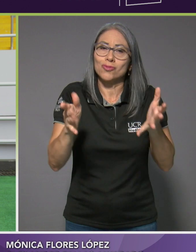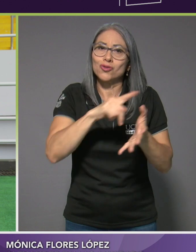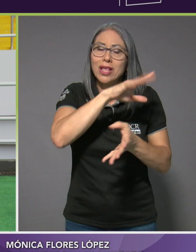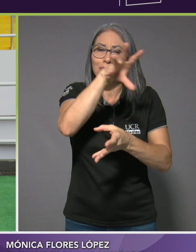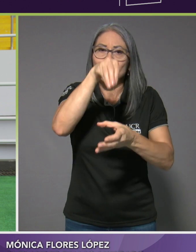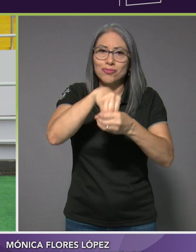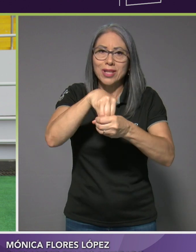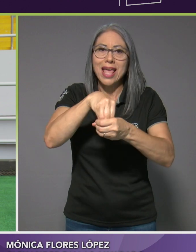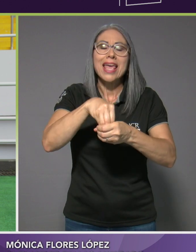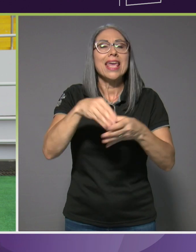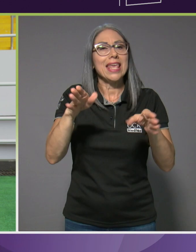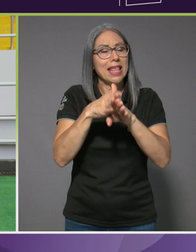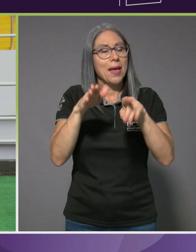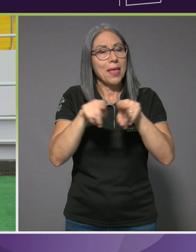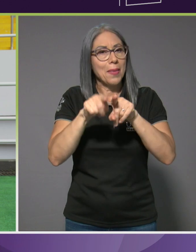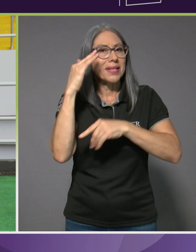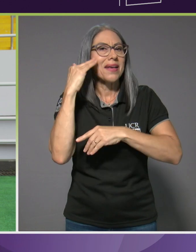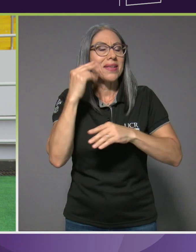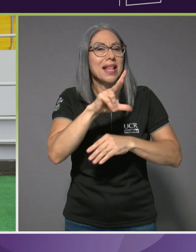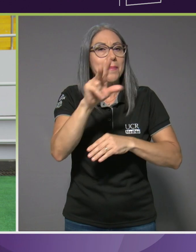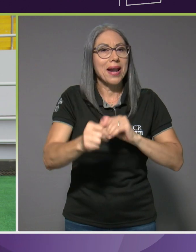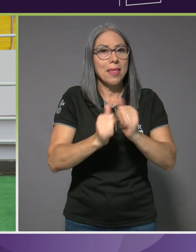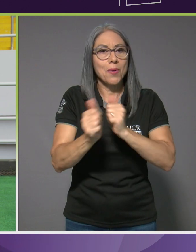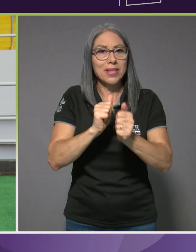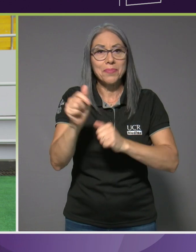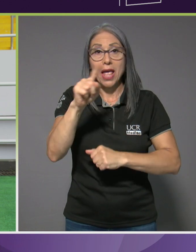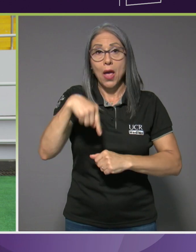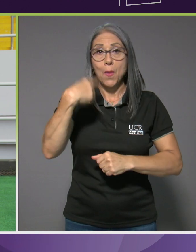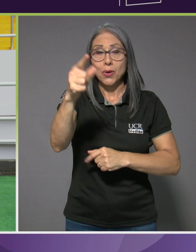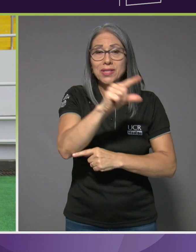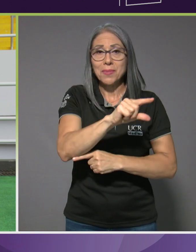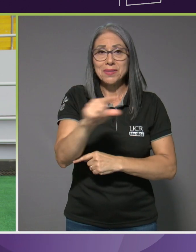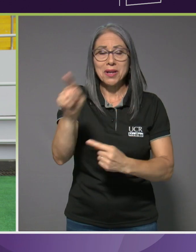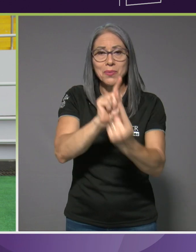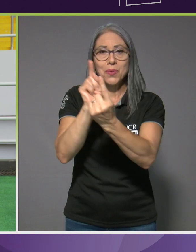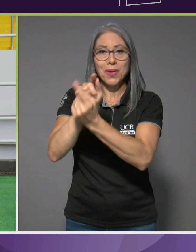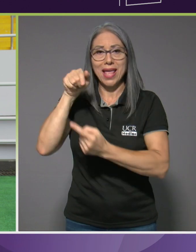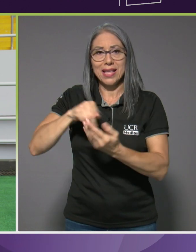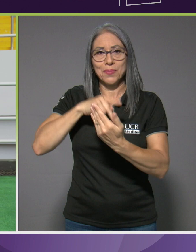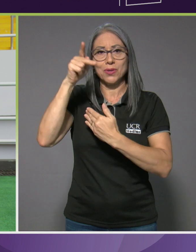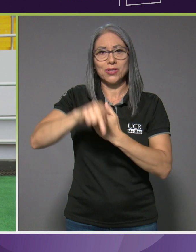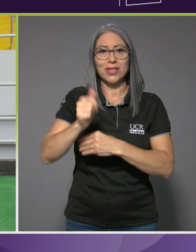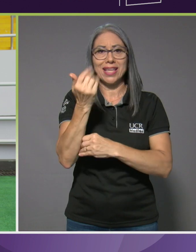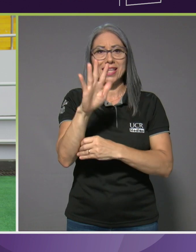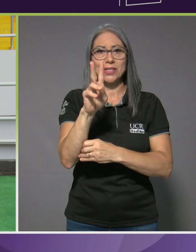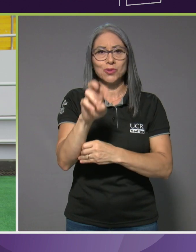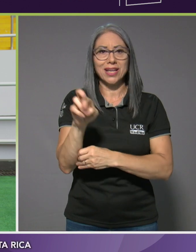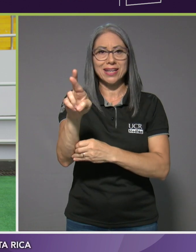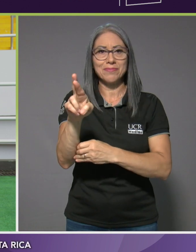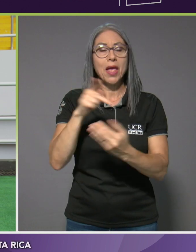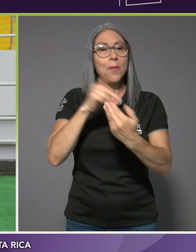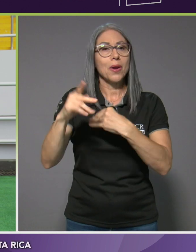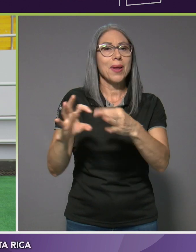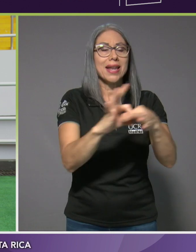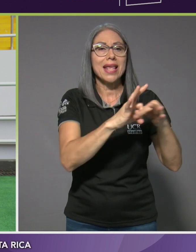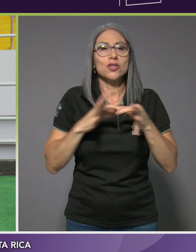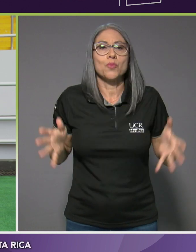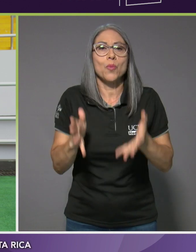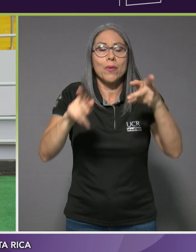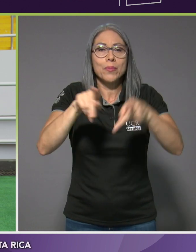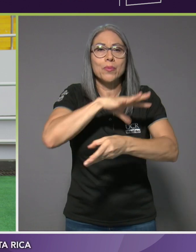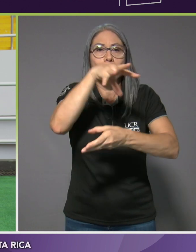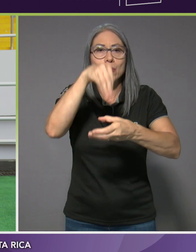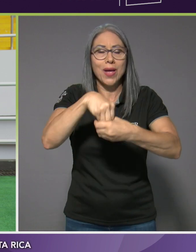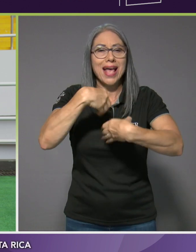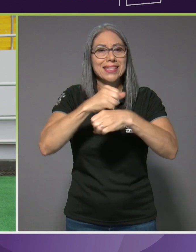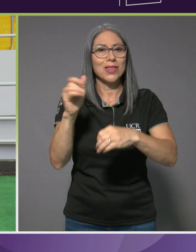mundo del paradeporte. Nos encontramos la próxima semana en esta producción de 15 UCR. Nexos promueve la inclusión haciendo televisión con